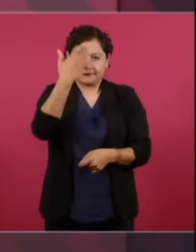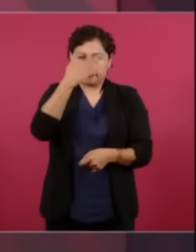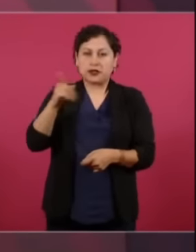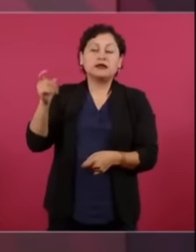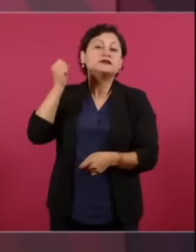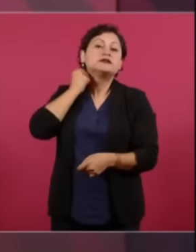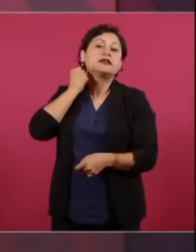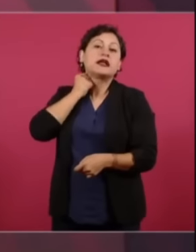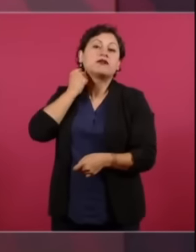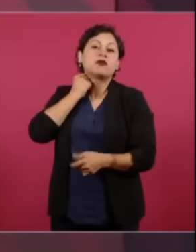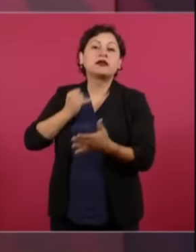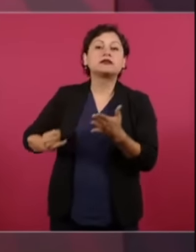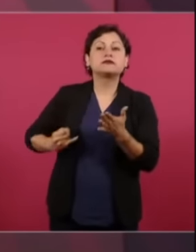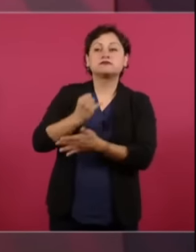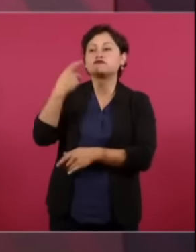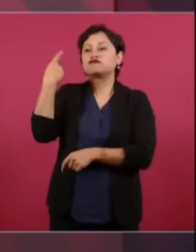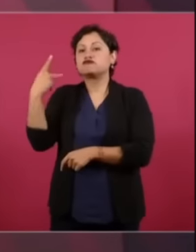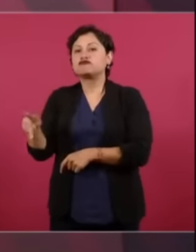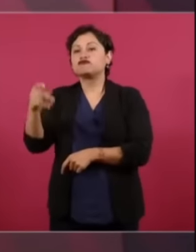los partidos,